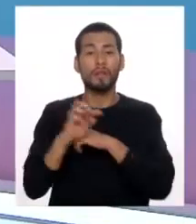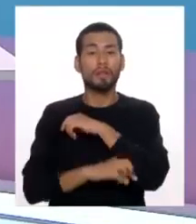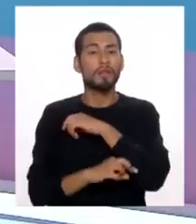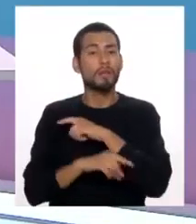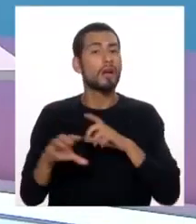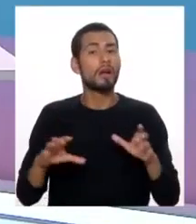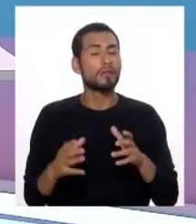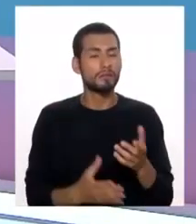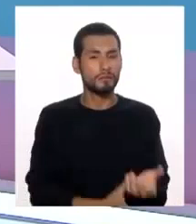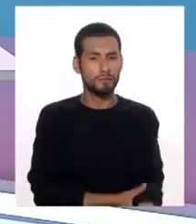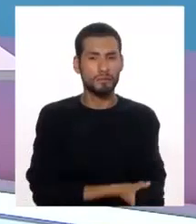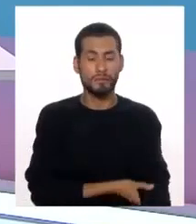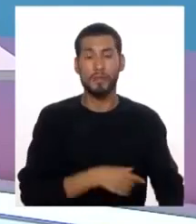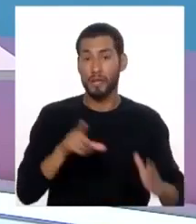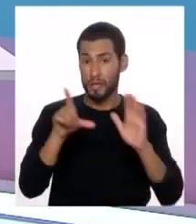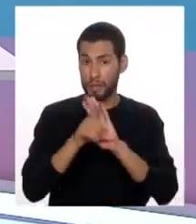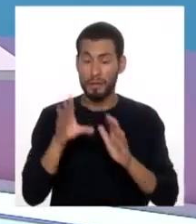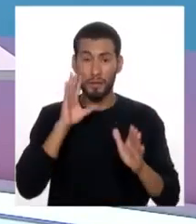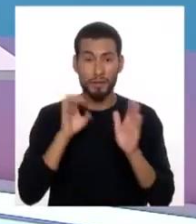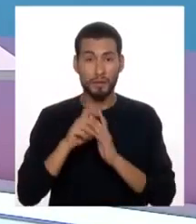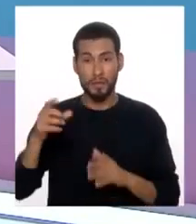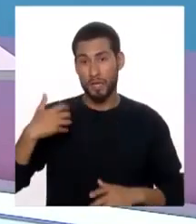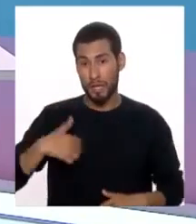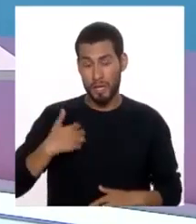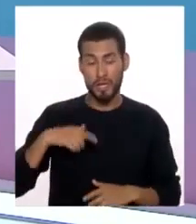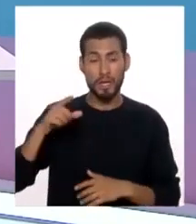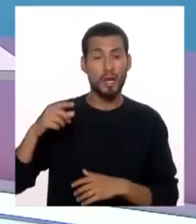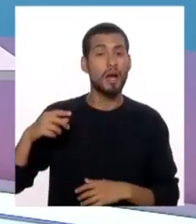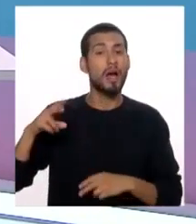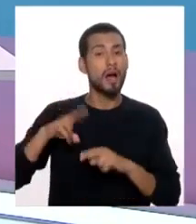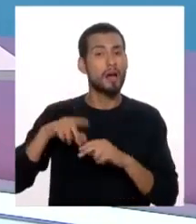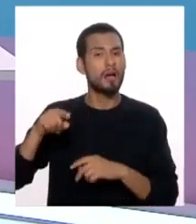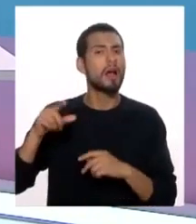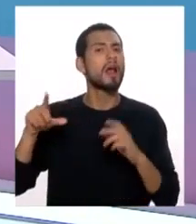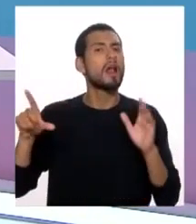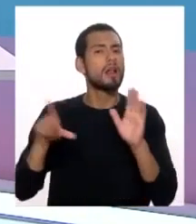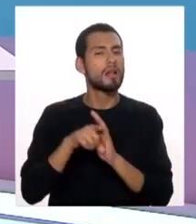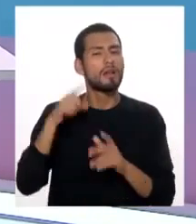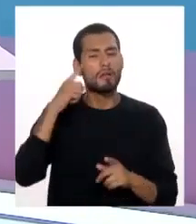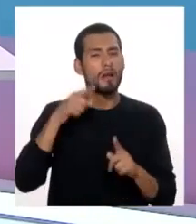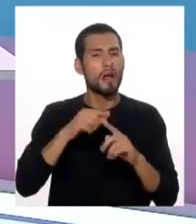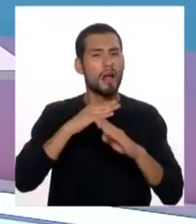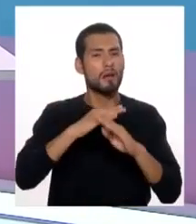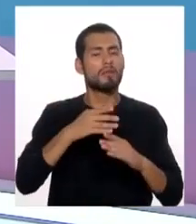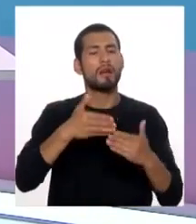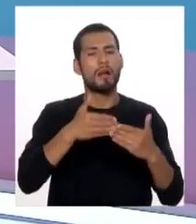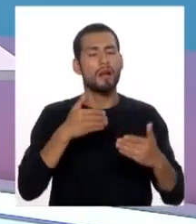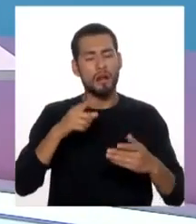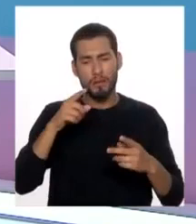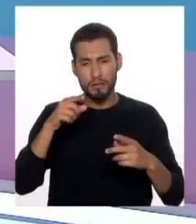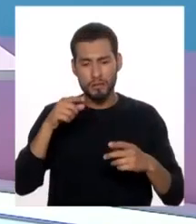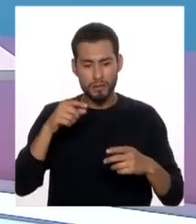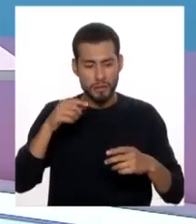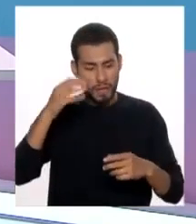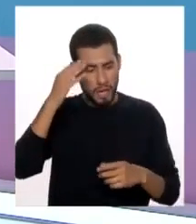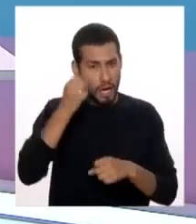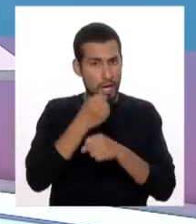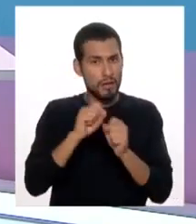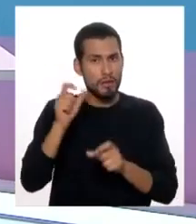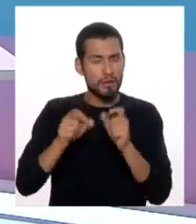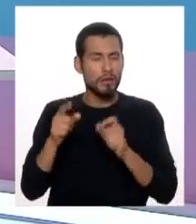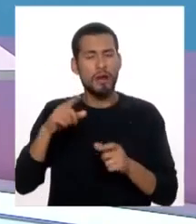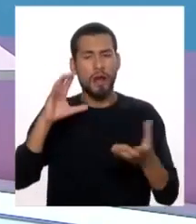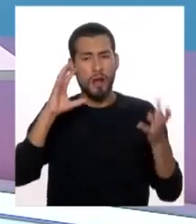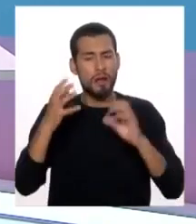Es que están haciendo leyes. Por ejemplo, en la Argentina hay una ley para la prevención de los trastornos de la conducta alimentaria. En muchos